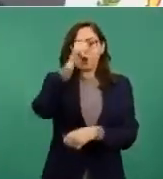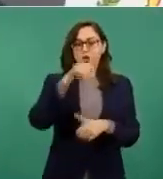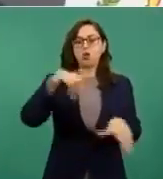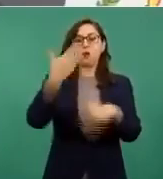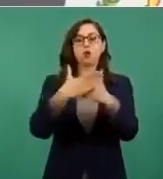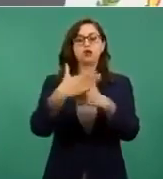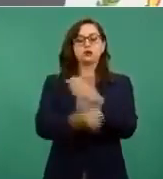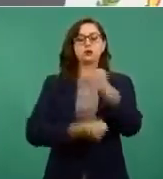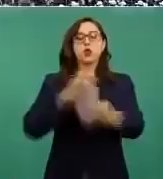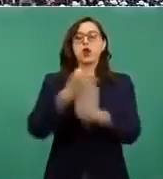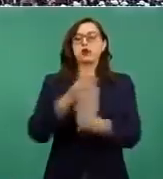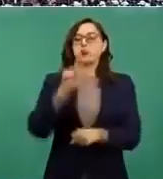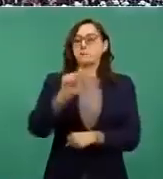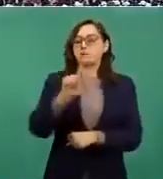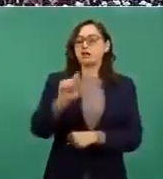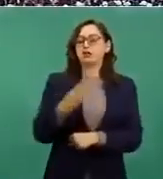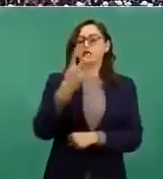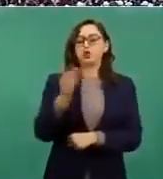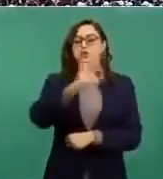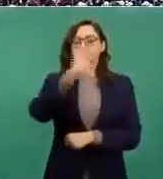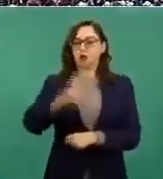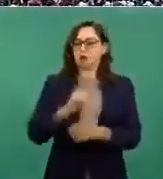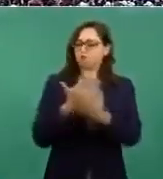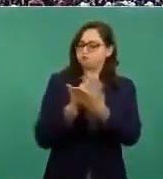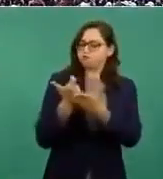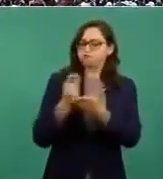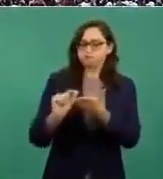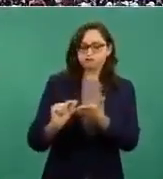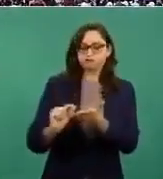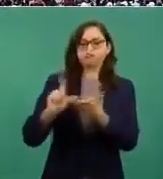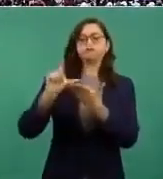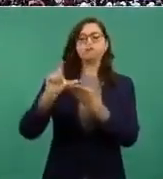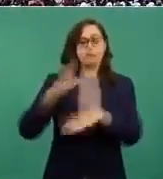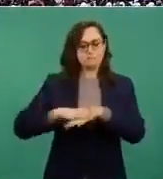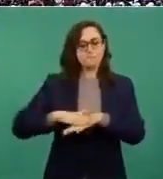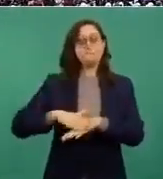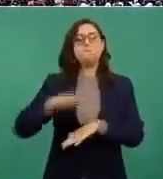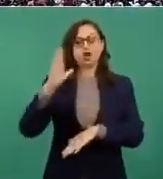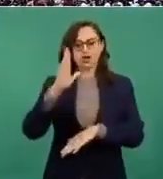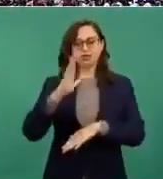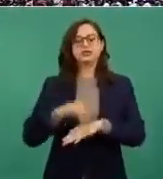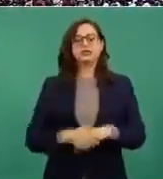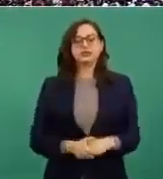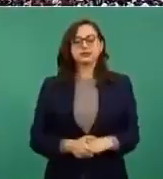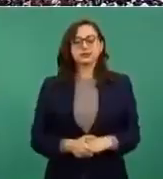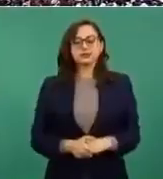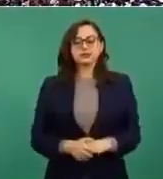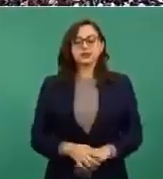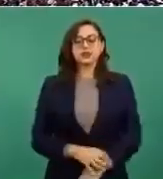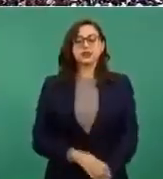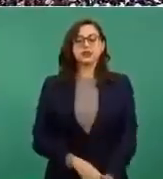lo cual significa